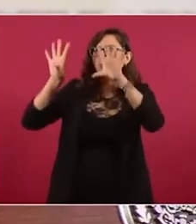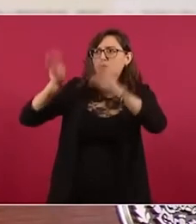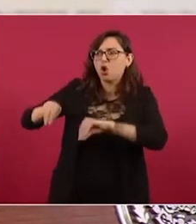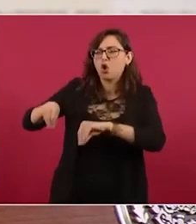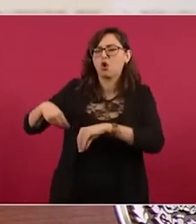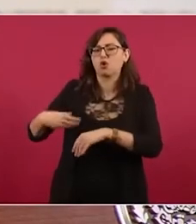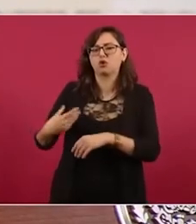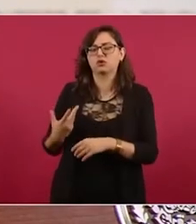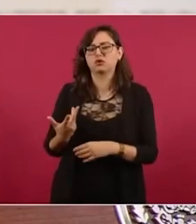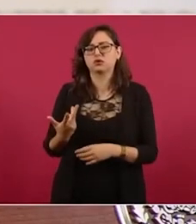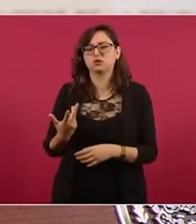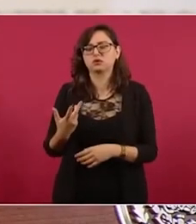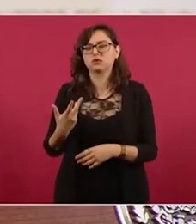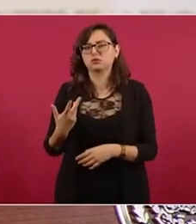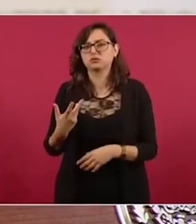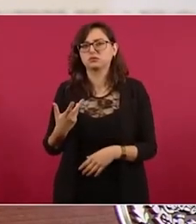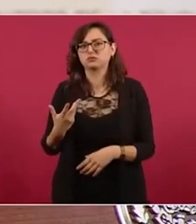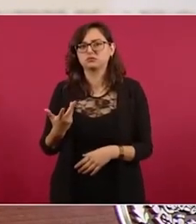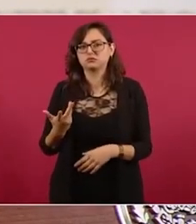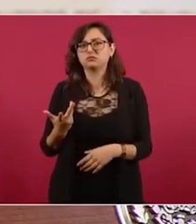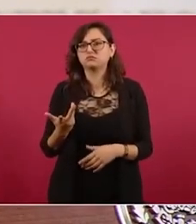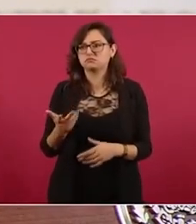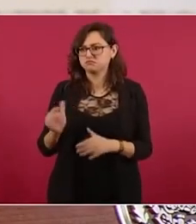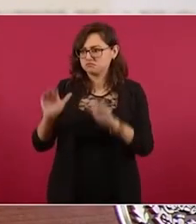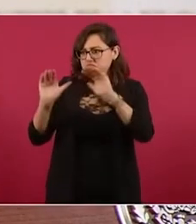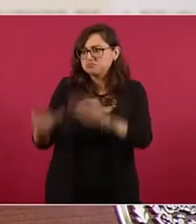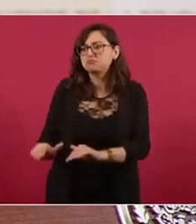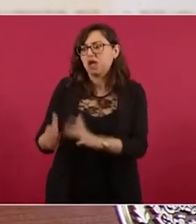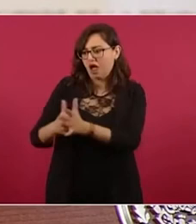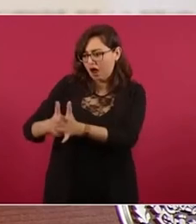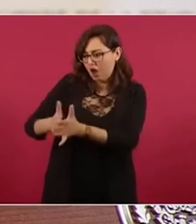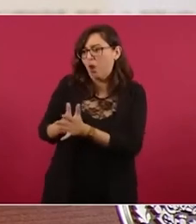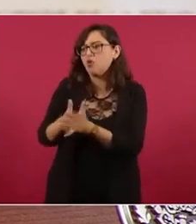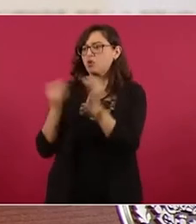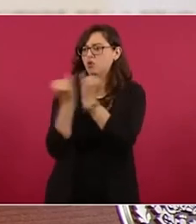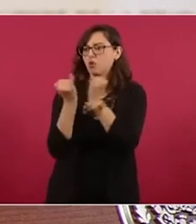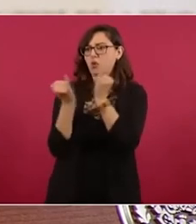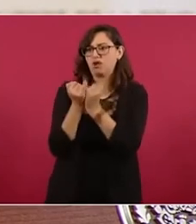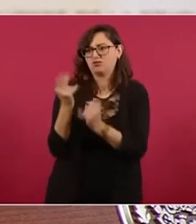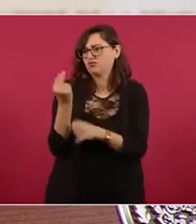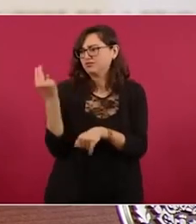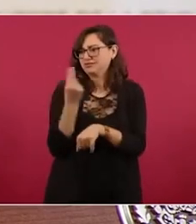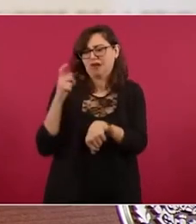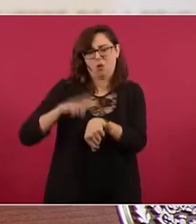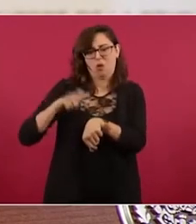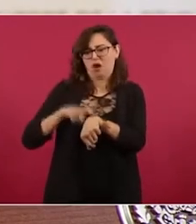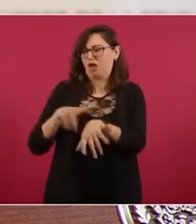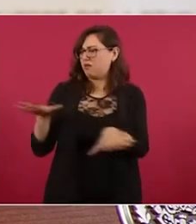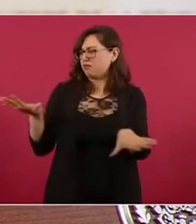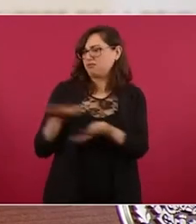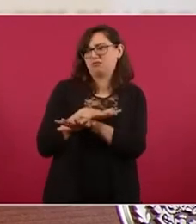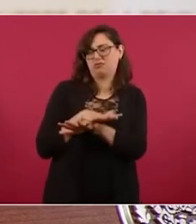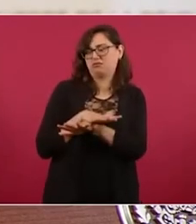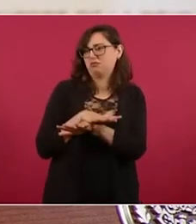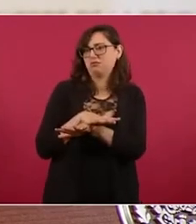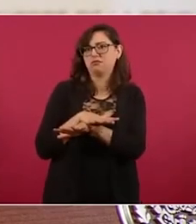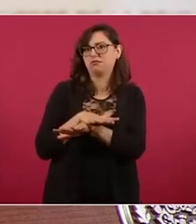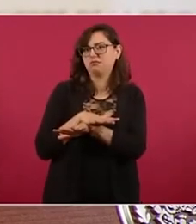y podemos bajarlo pero independientemente de lo